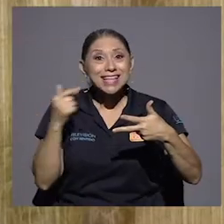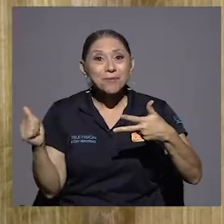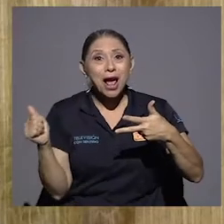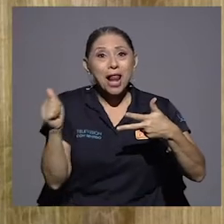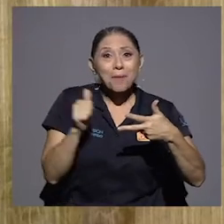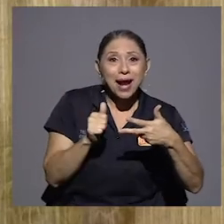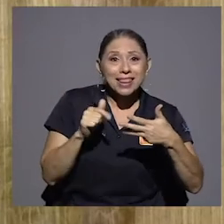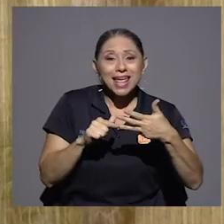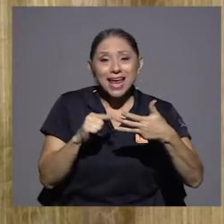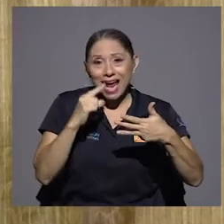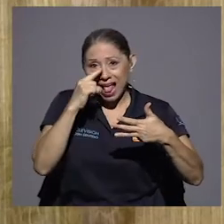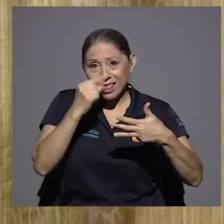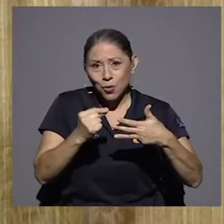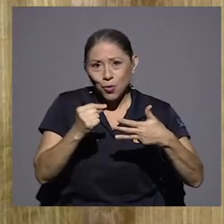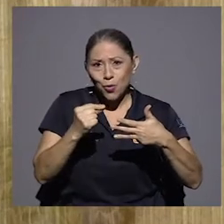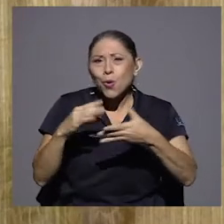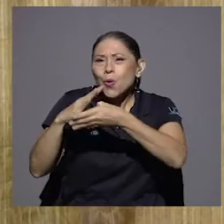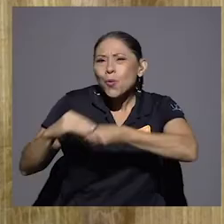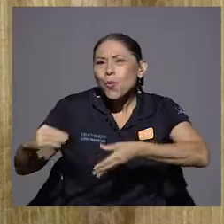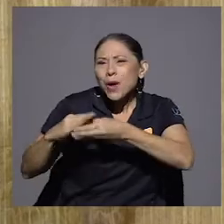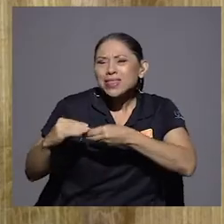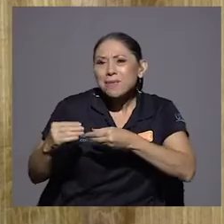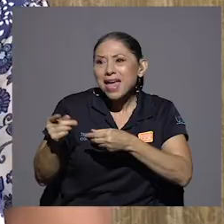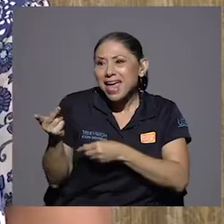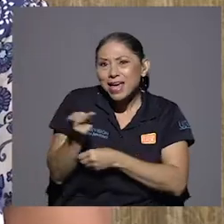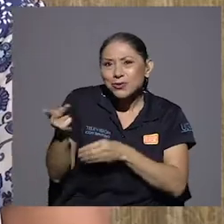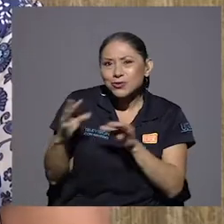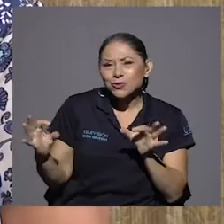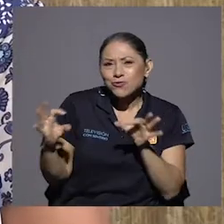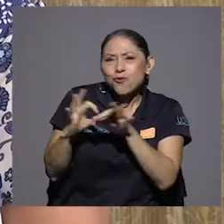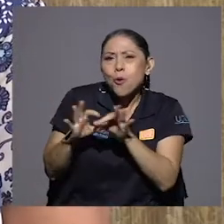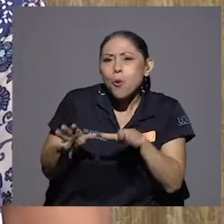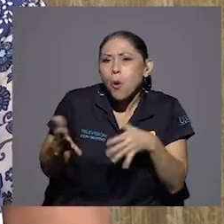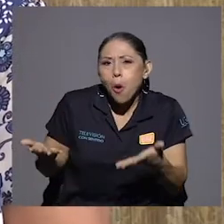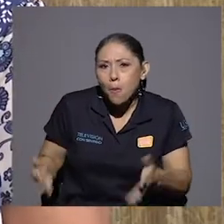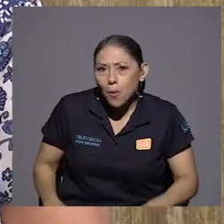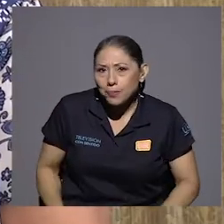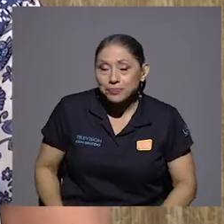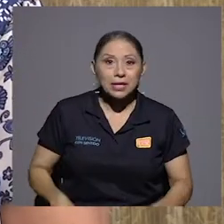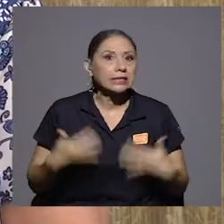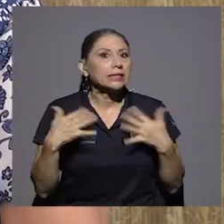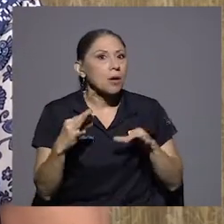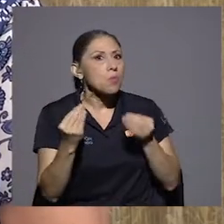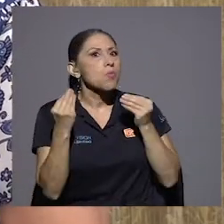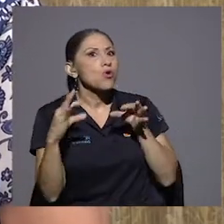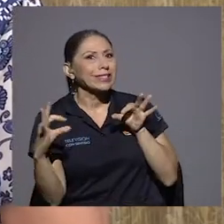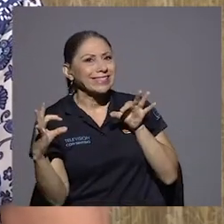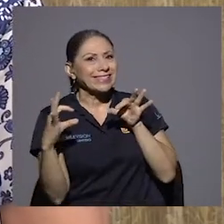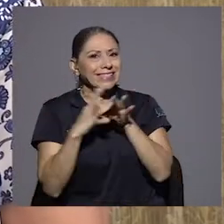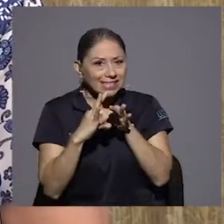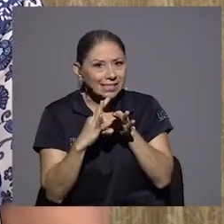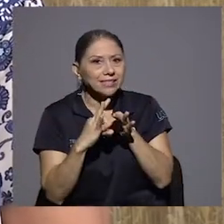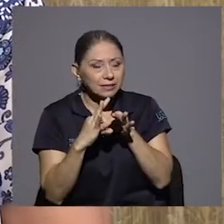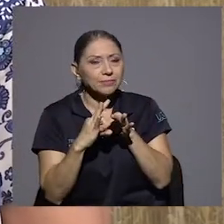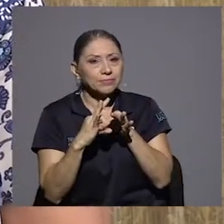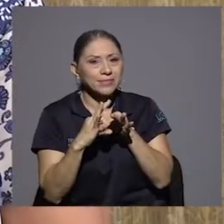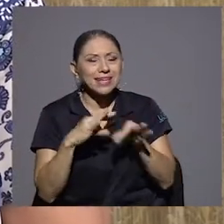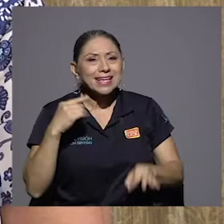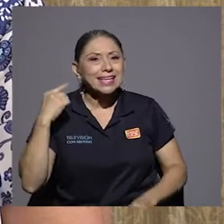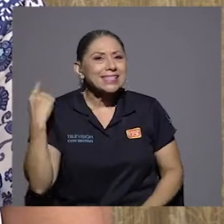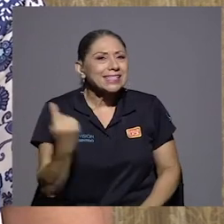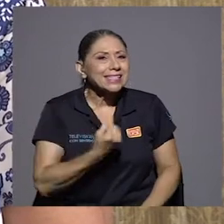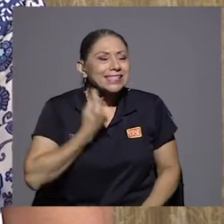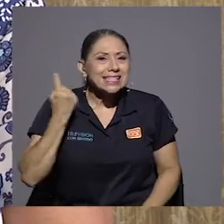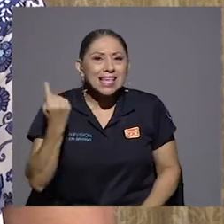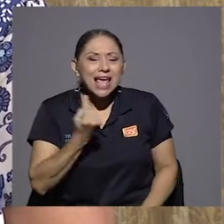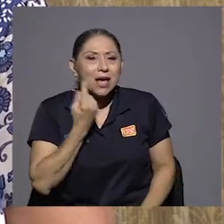Cuénteme cómo era esa relación entre ellos dos. Muy, muy cercana. Muy cercana. Es decir, siempre